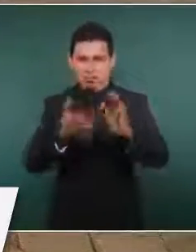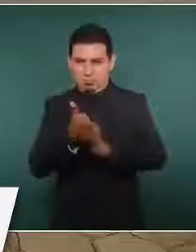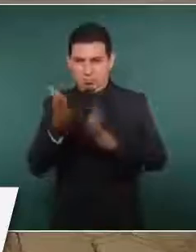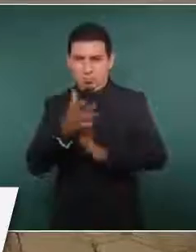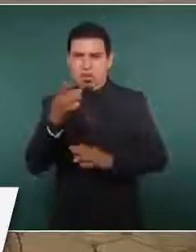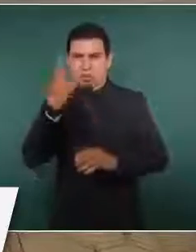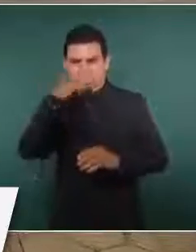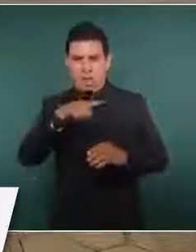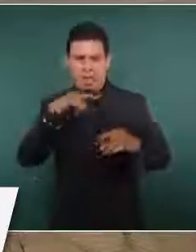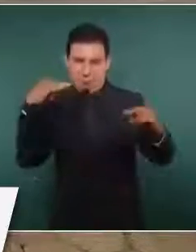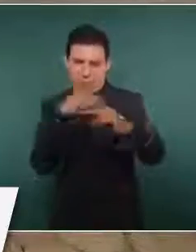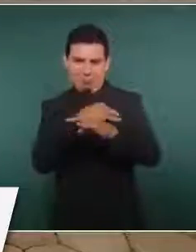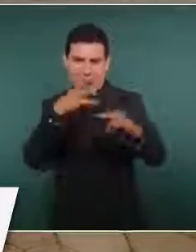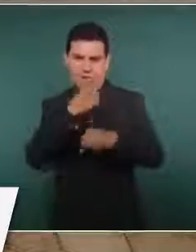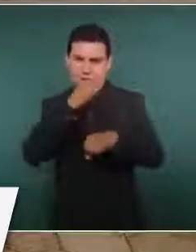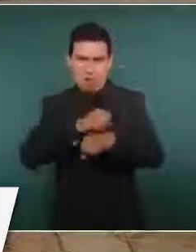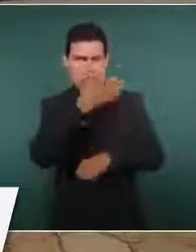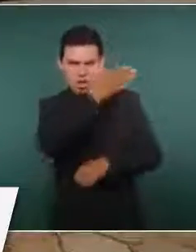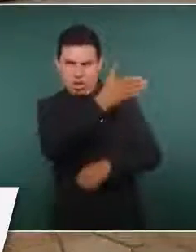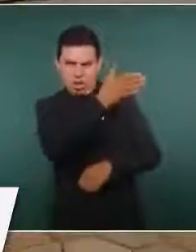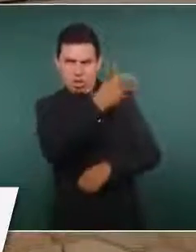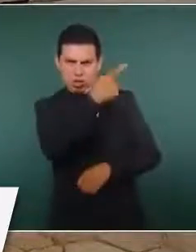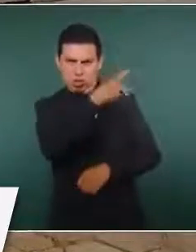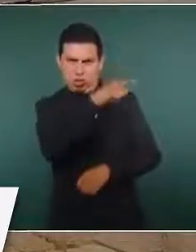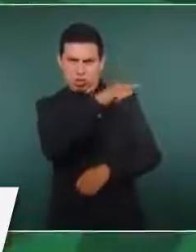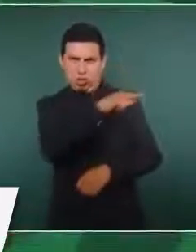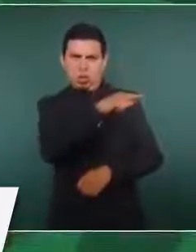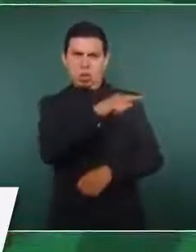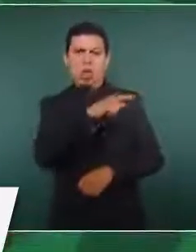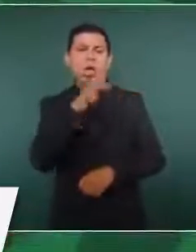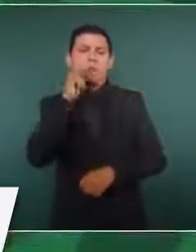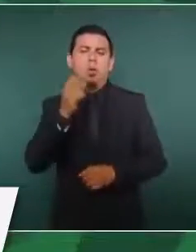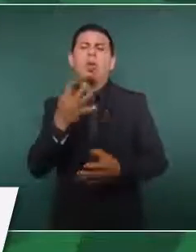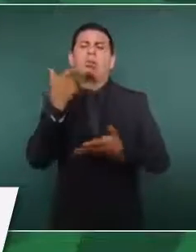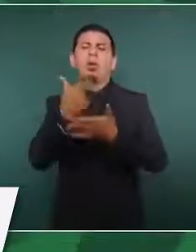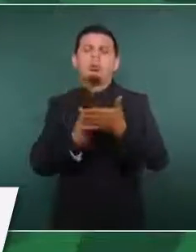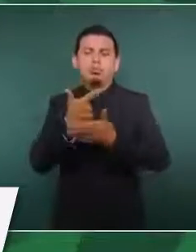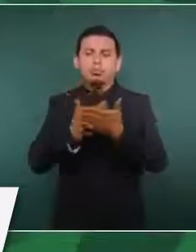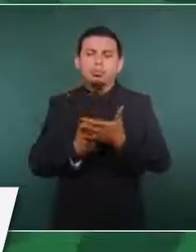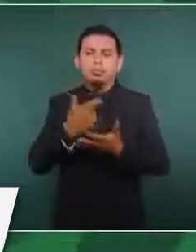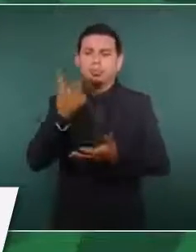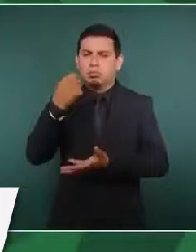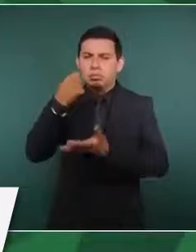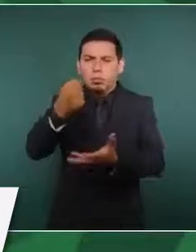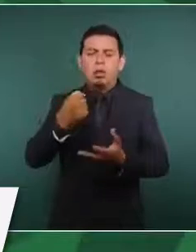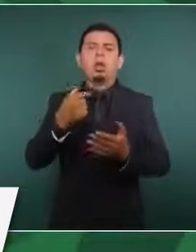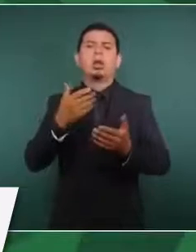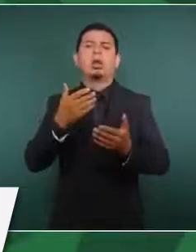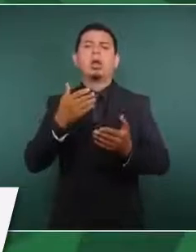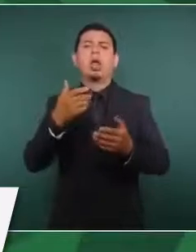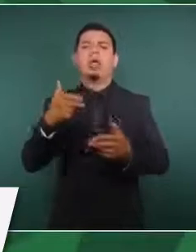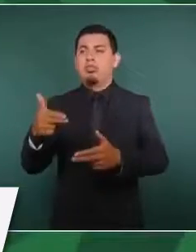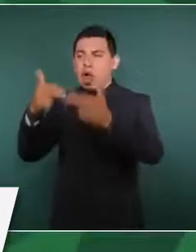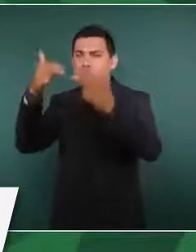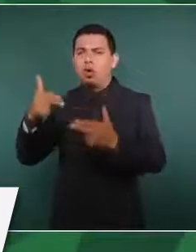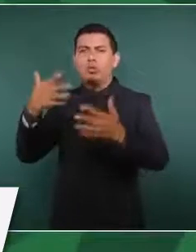informe de cuánto presupuesto, cómo van avanzando las empresas.